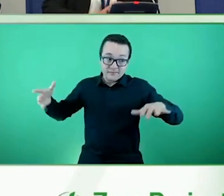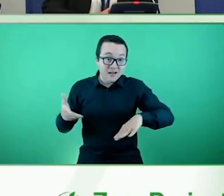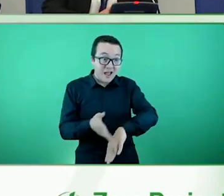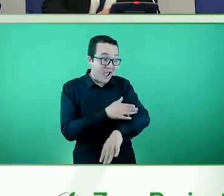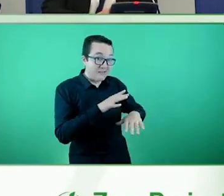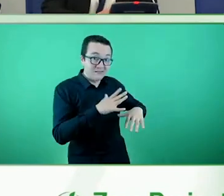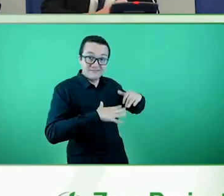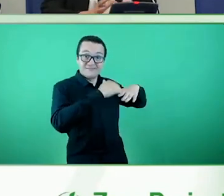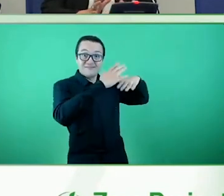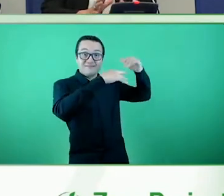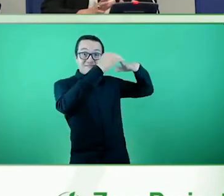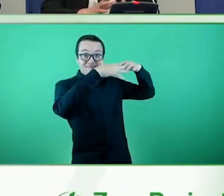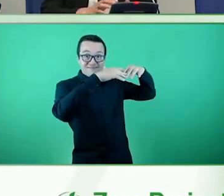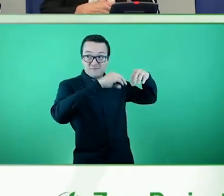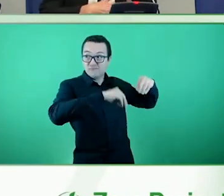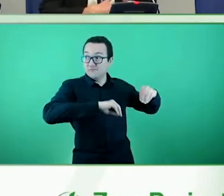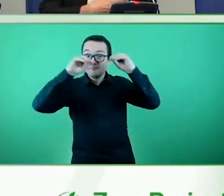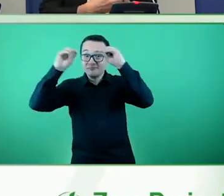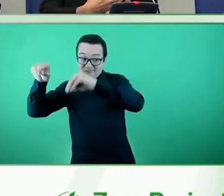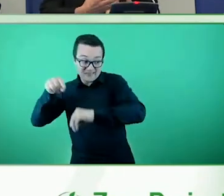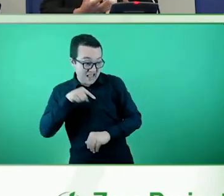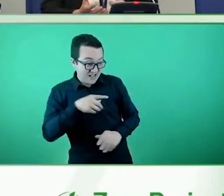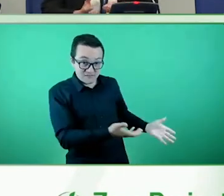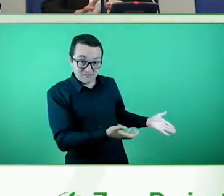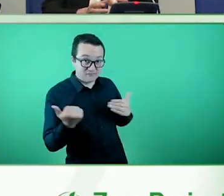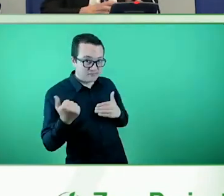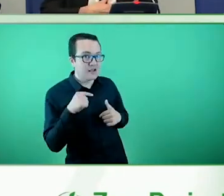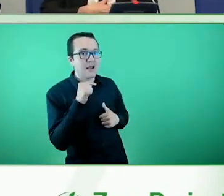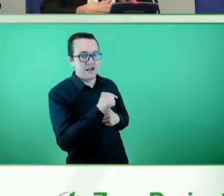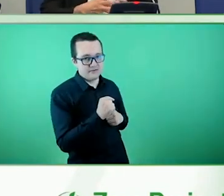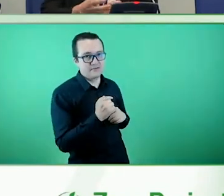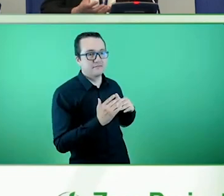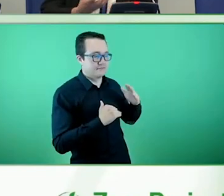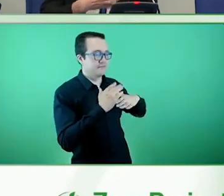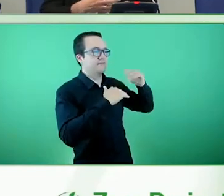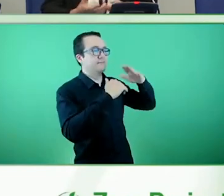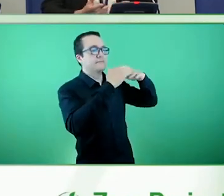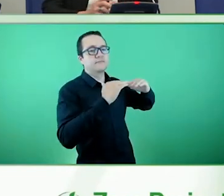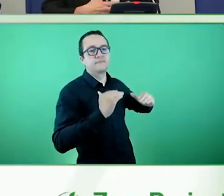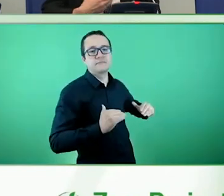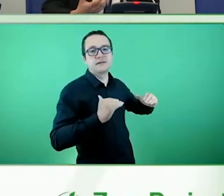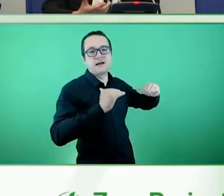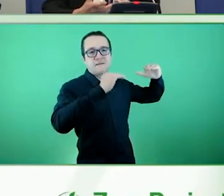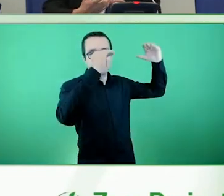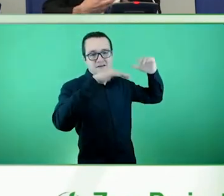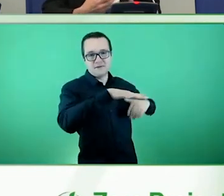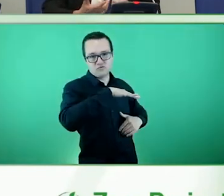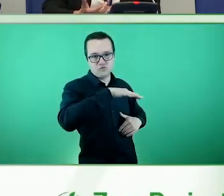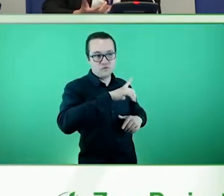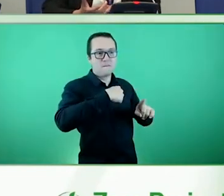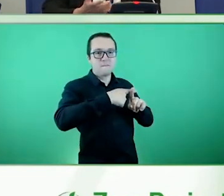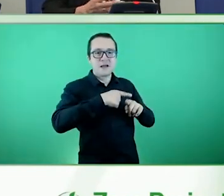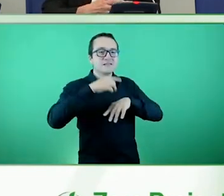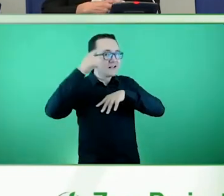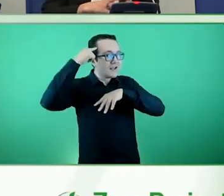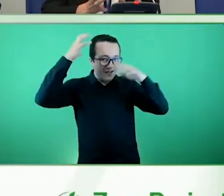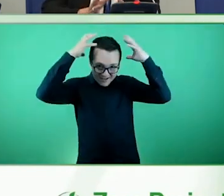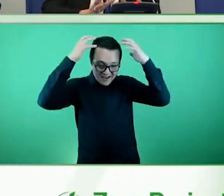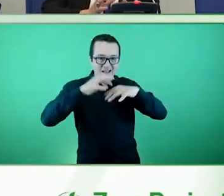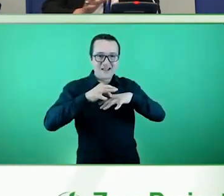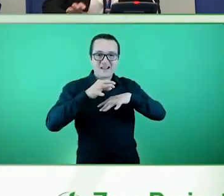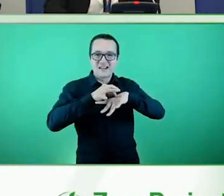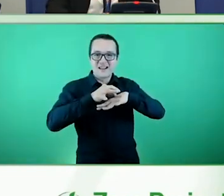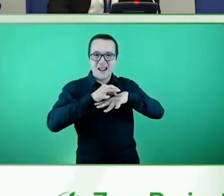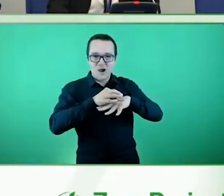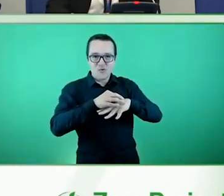actualmente los apartamentos, junto con la neuroclínica y el Instituto de Salud Cerebral de Rehabilitación, que